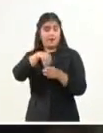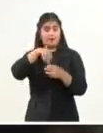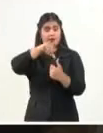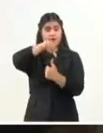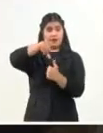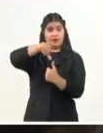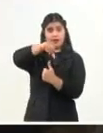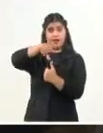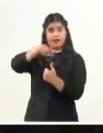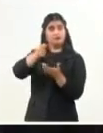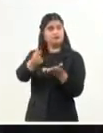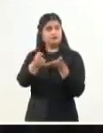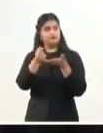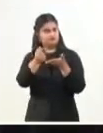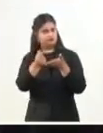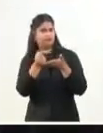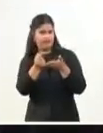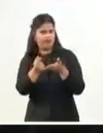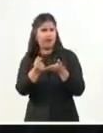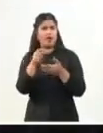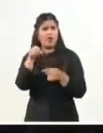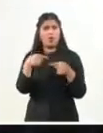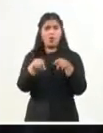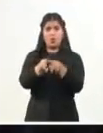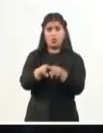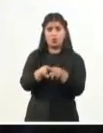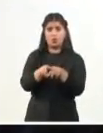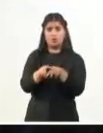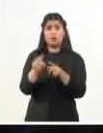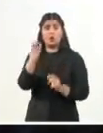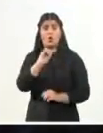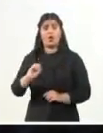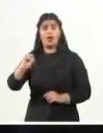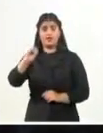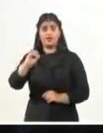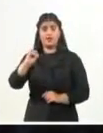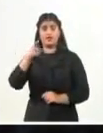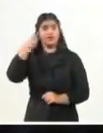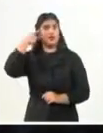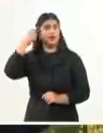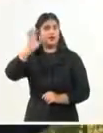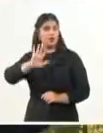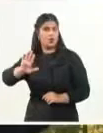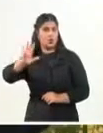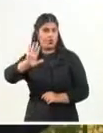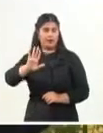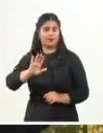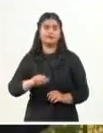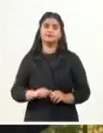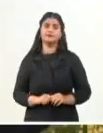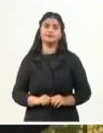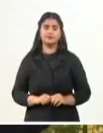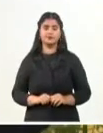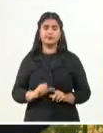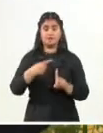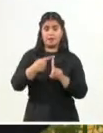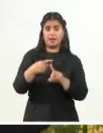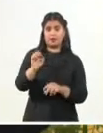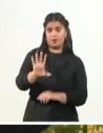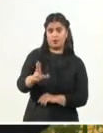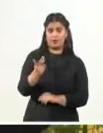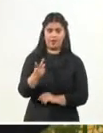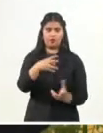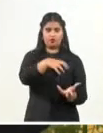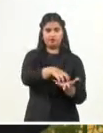comercio de bienes y servicios con la Unión Económica Euroasiática. Actualmente nosotros tenemos un mercado común